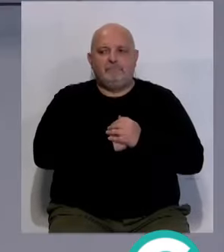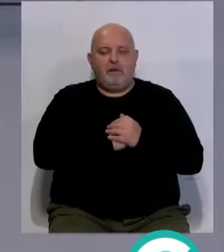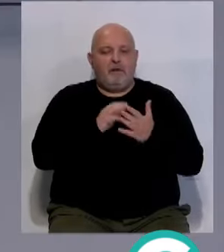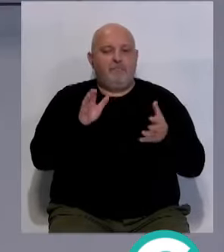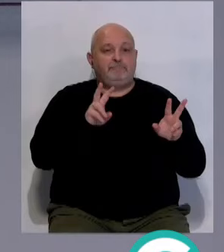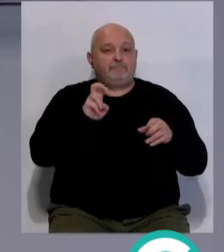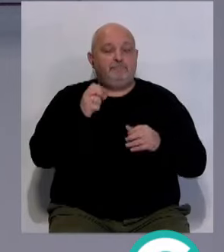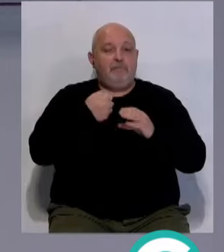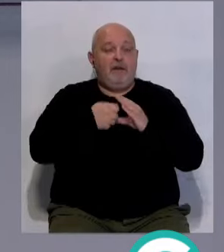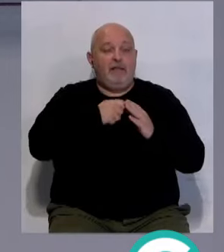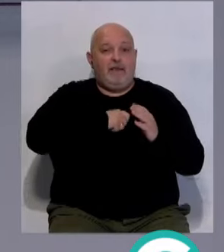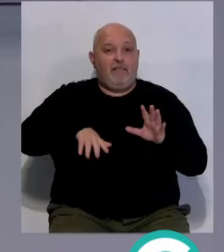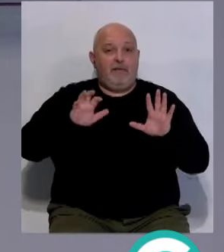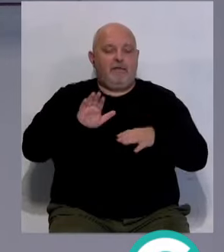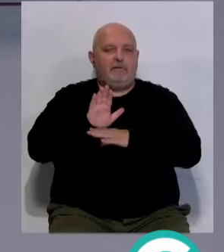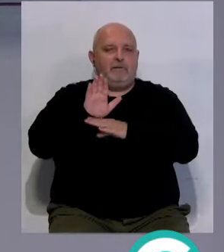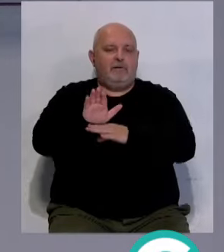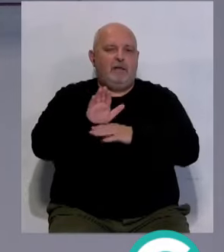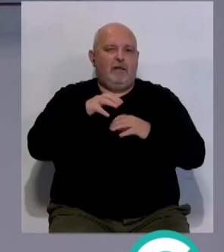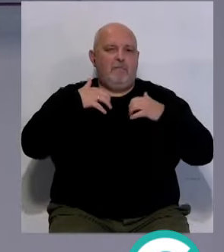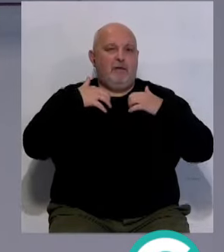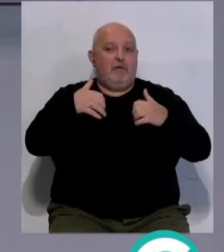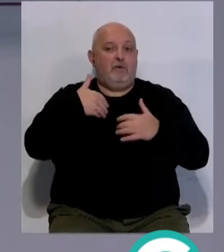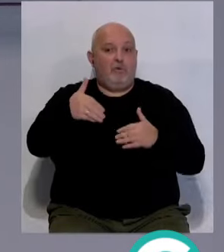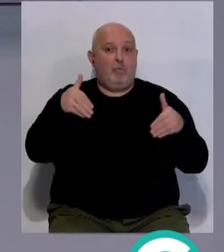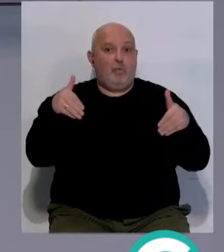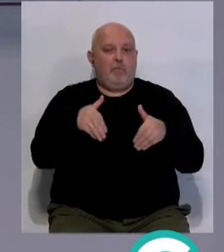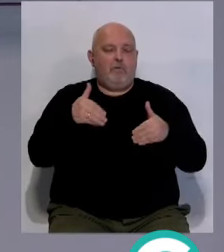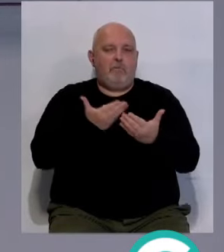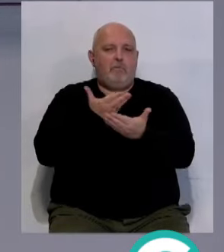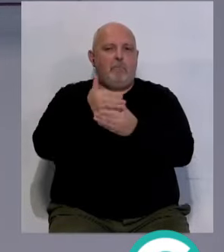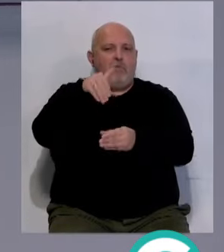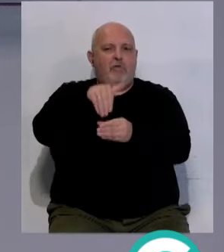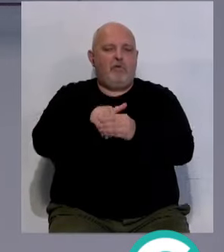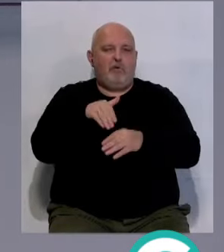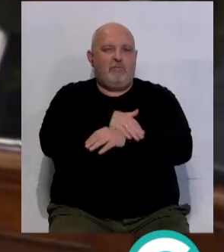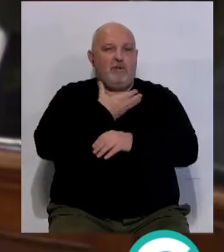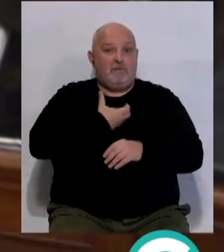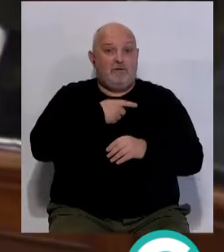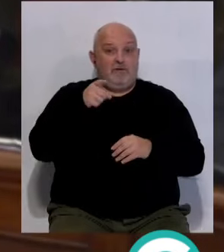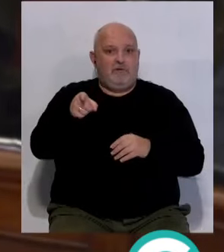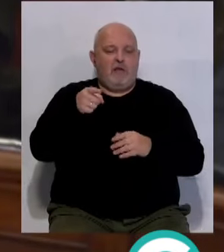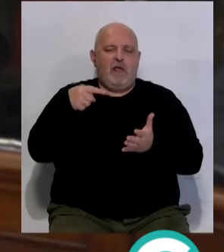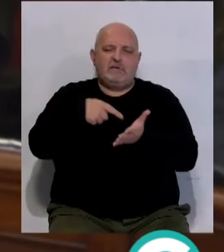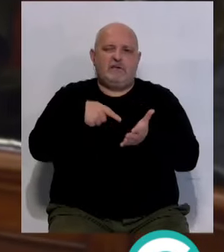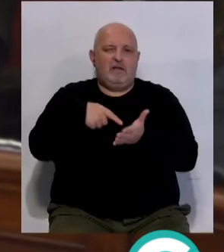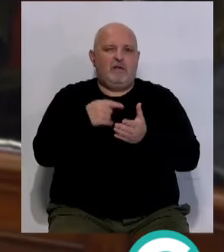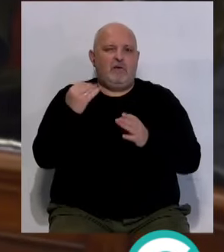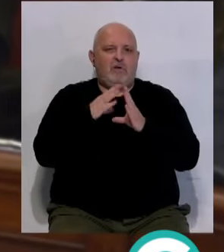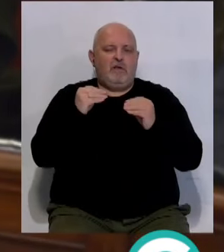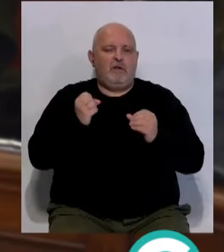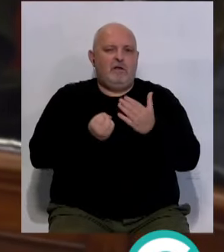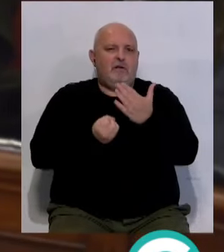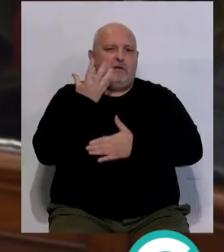Más asuntos adelante izquierda gaditana presentará al pleno del próximo jueves una moción pidiendo al gobierno municipal que exija a la Junta la